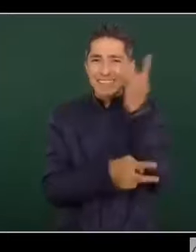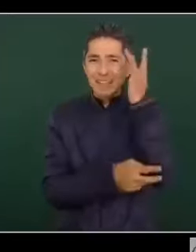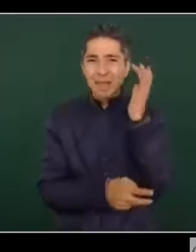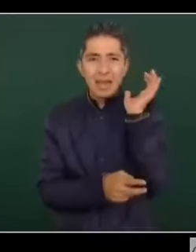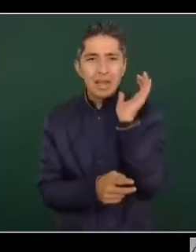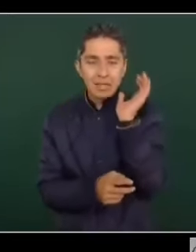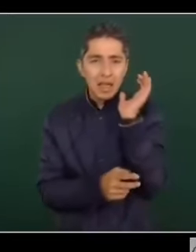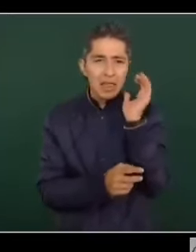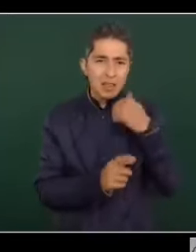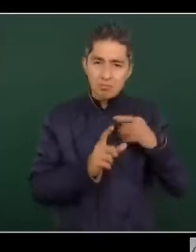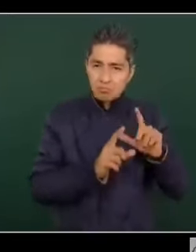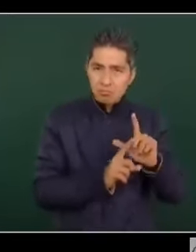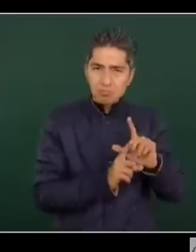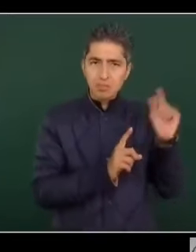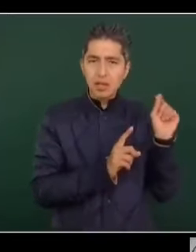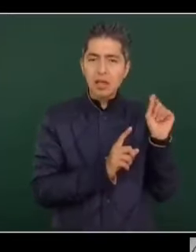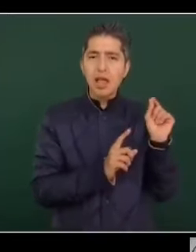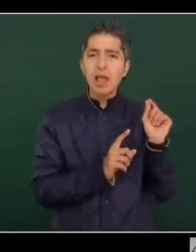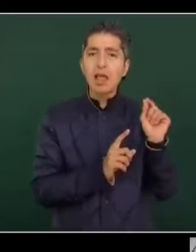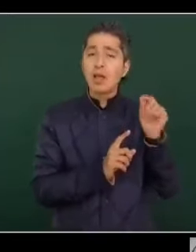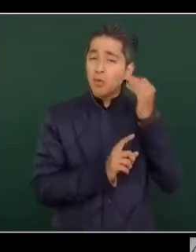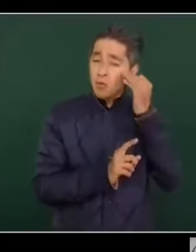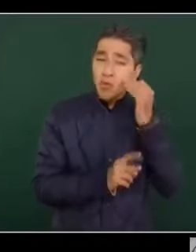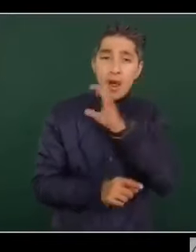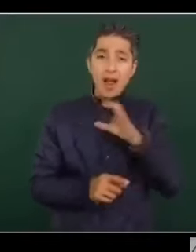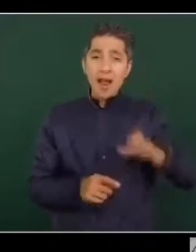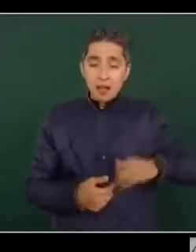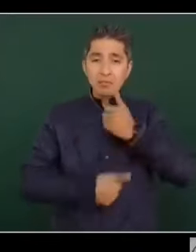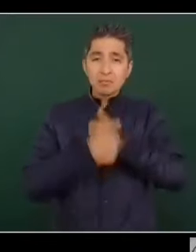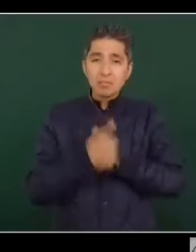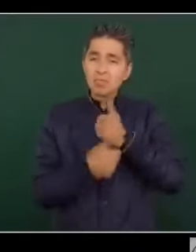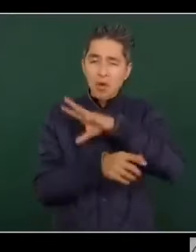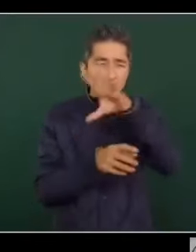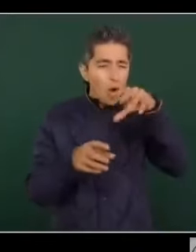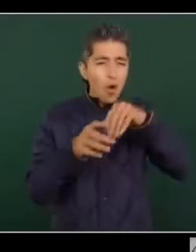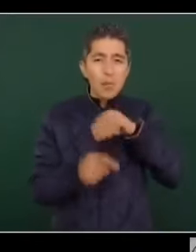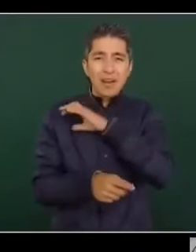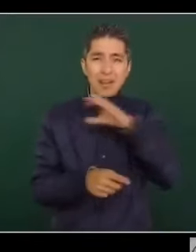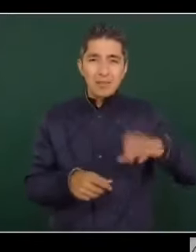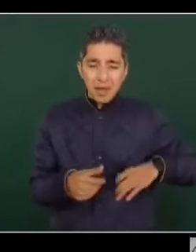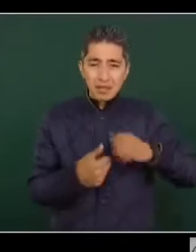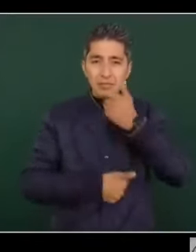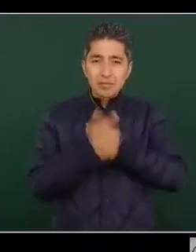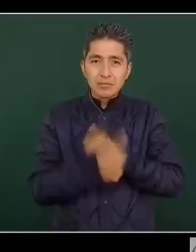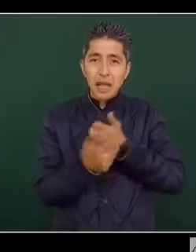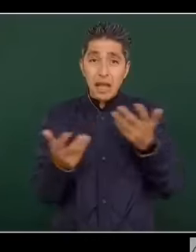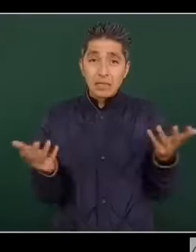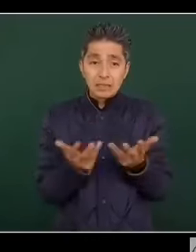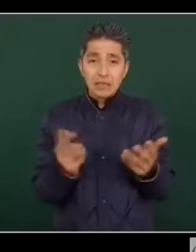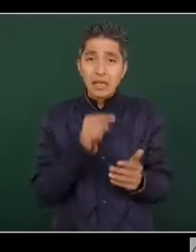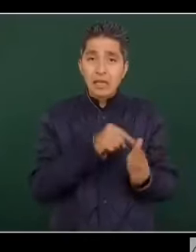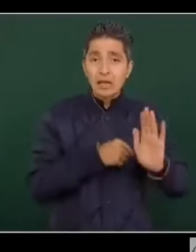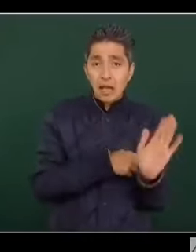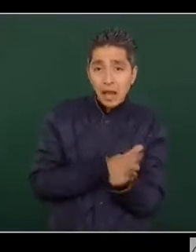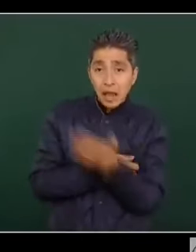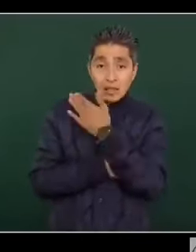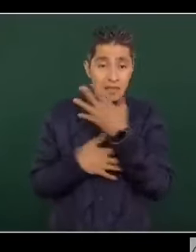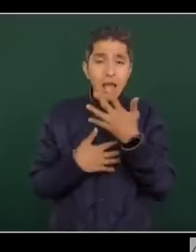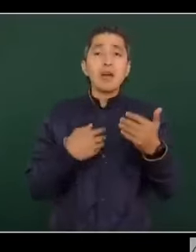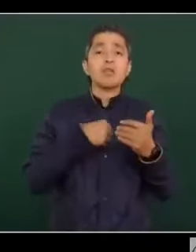vamos a estar durante toda la campaña, y nos vamos a aparecer en todos los actos de campaña que hagan, este, Clau y Sheinbaum,